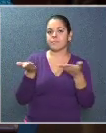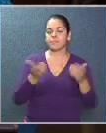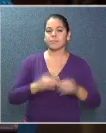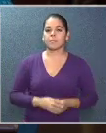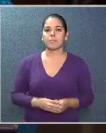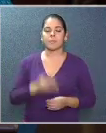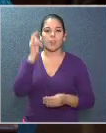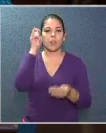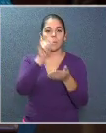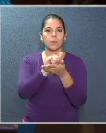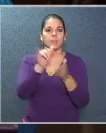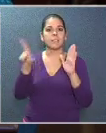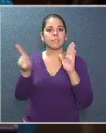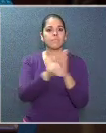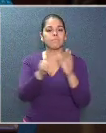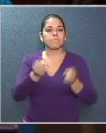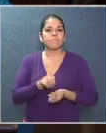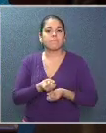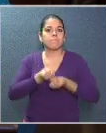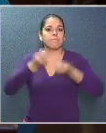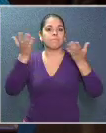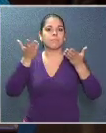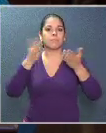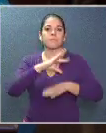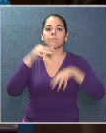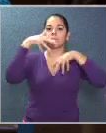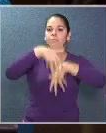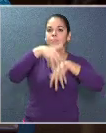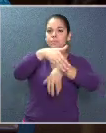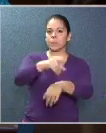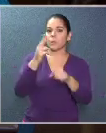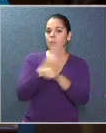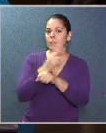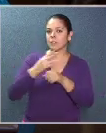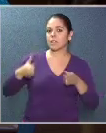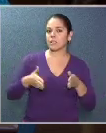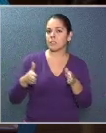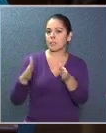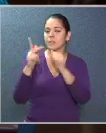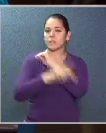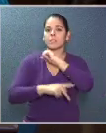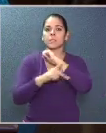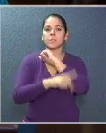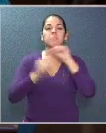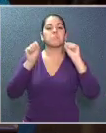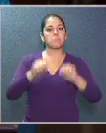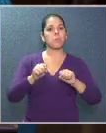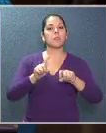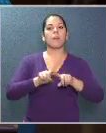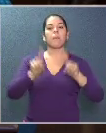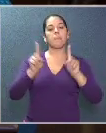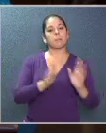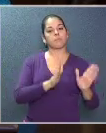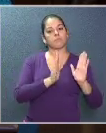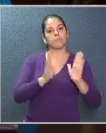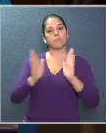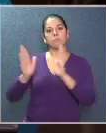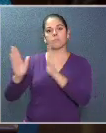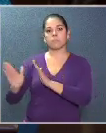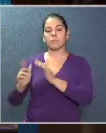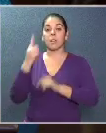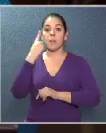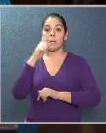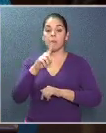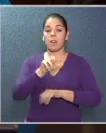Por eso el derecho a protestar utilizando las calles del país debe ejercerse de manera ordenada para que